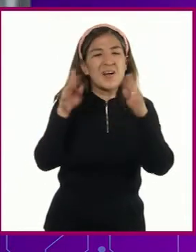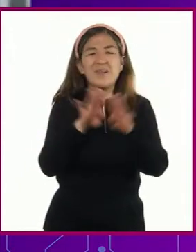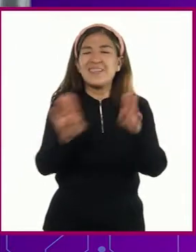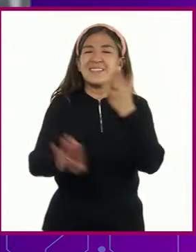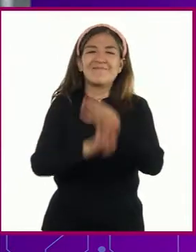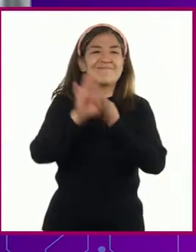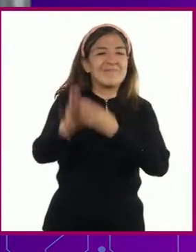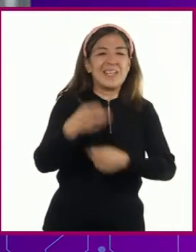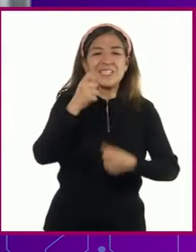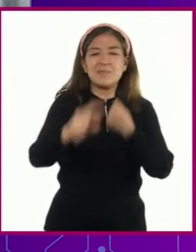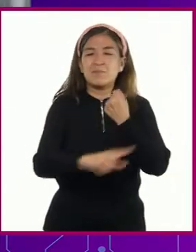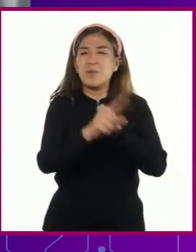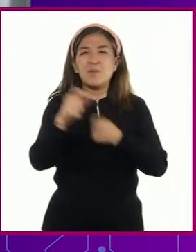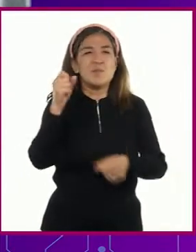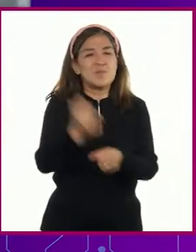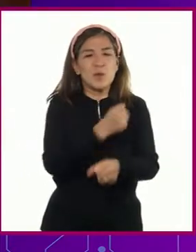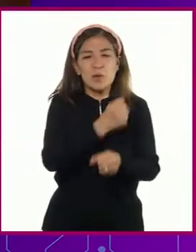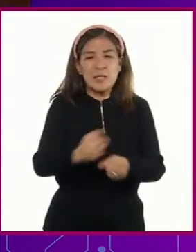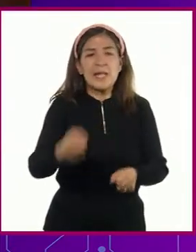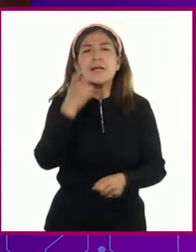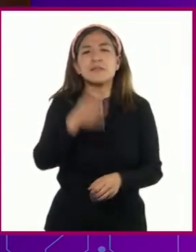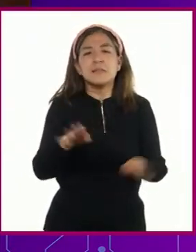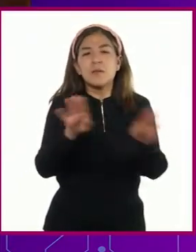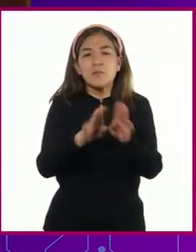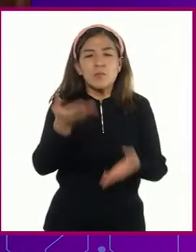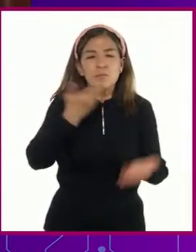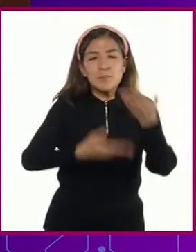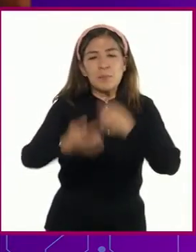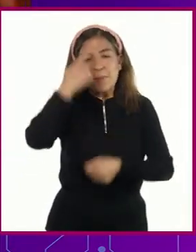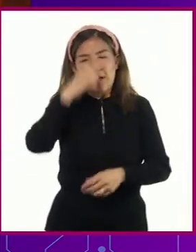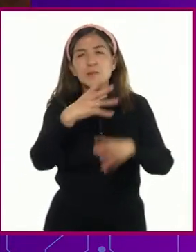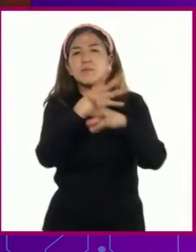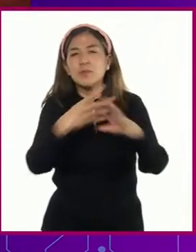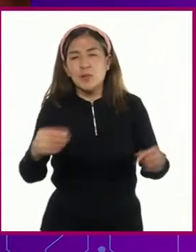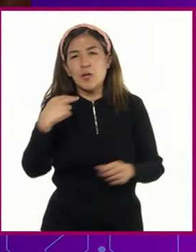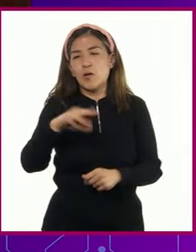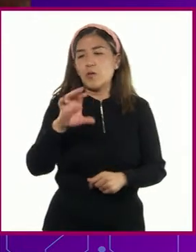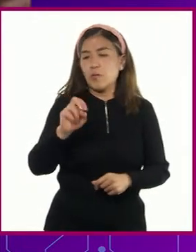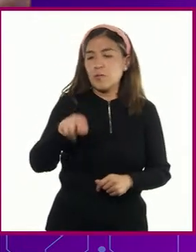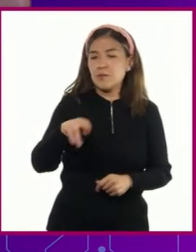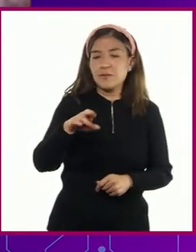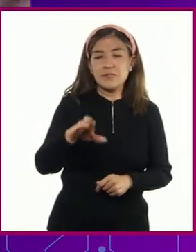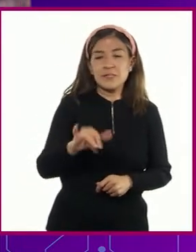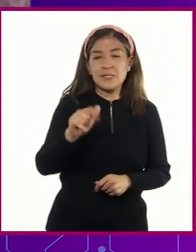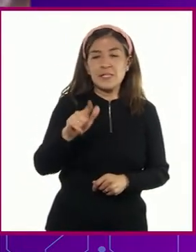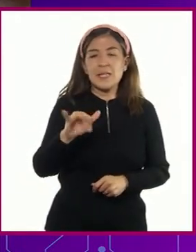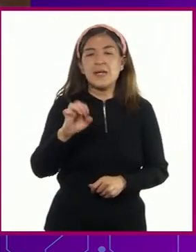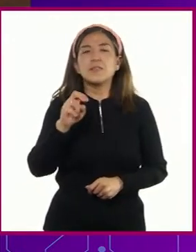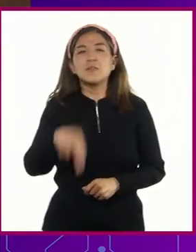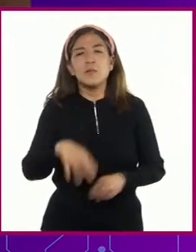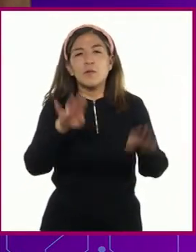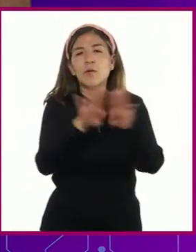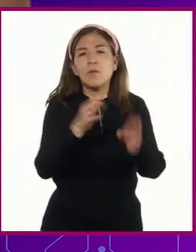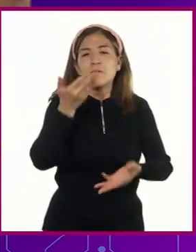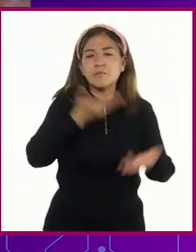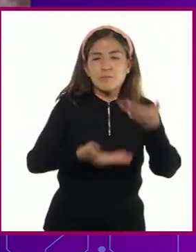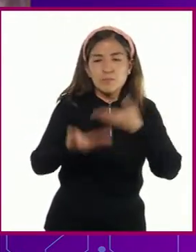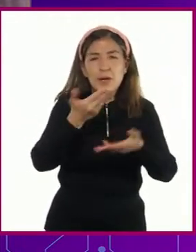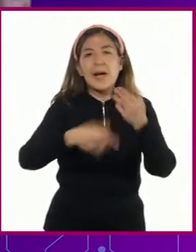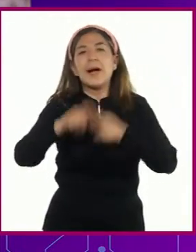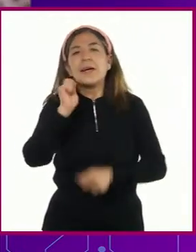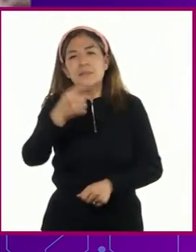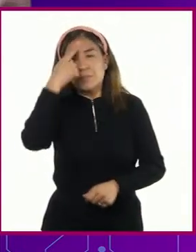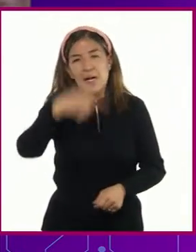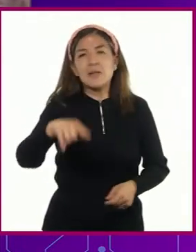Un camino para llegar a una salida pacífica de los conflictos es la conciliación, pues esta es una forma de armonizar los